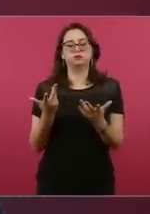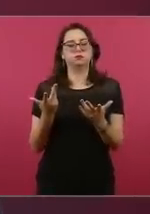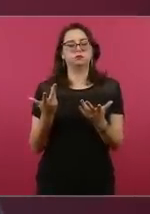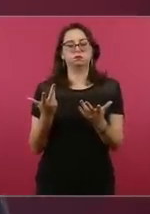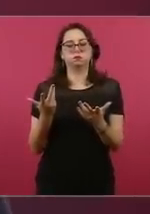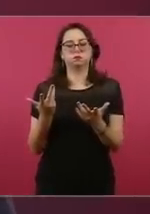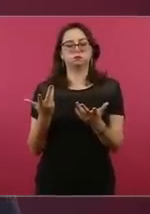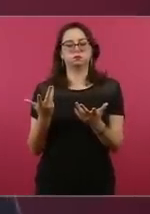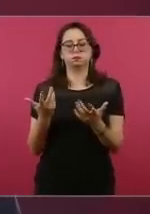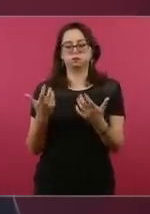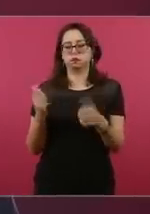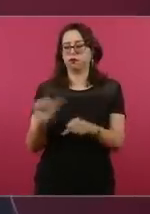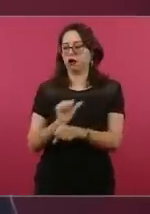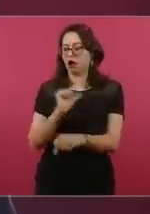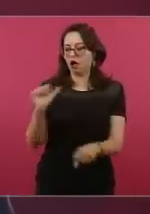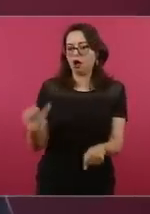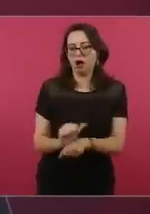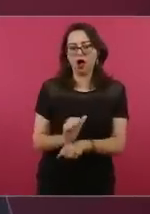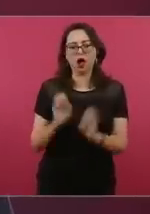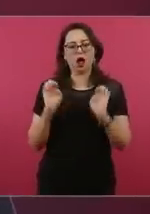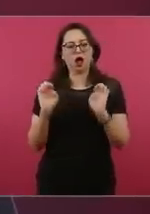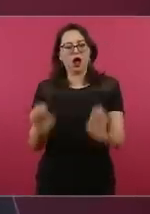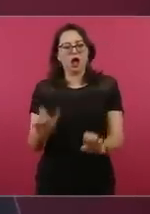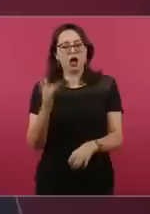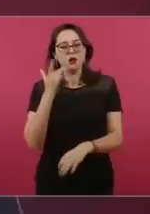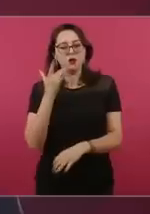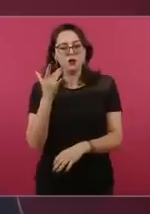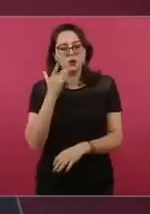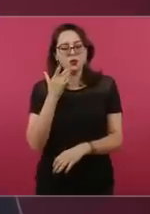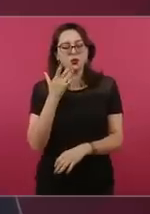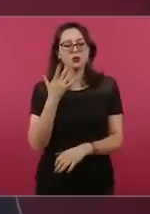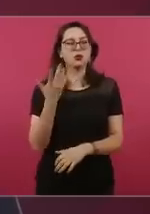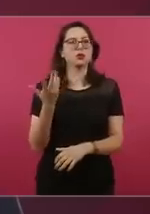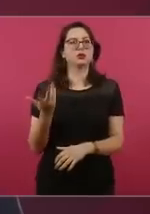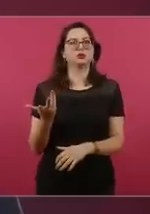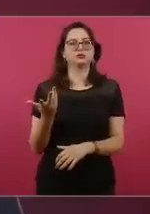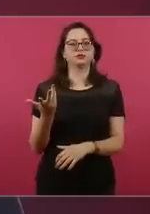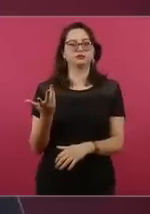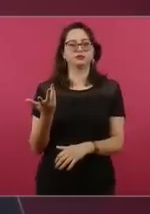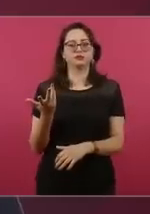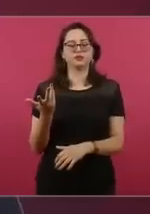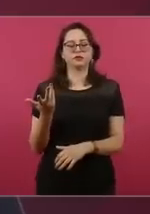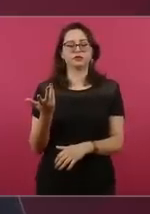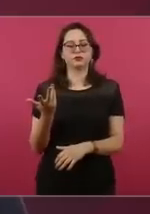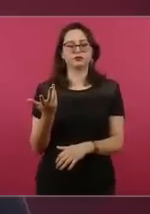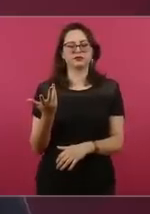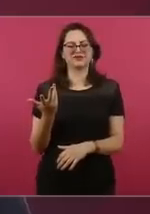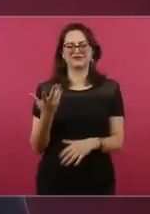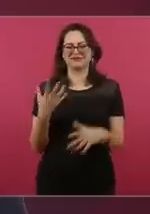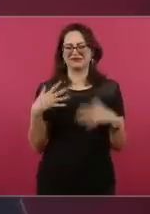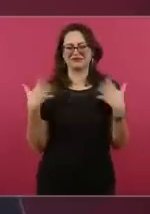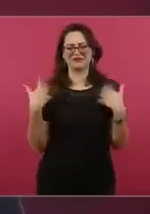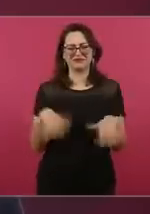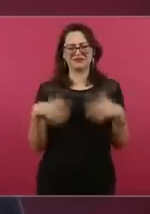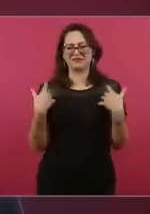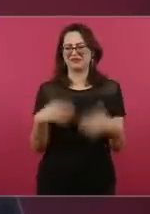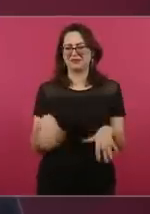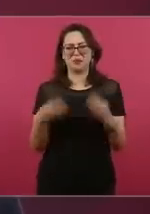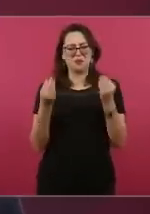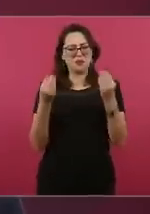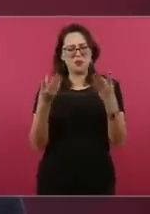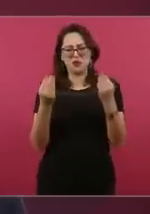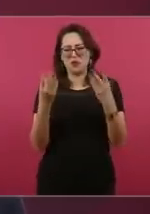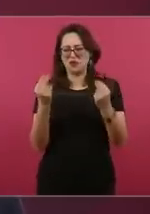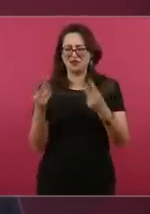Departamentos, vehículos, muchos bienes de lujo